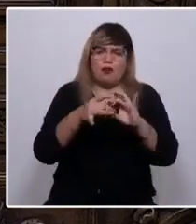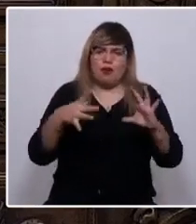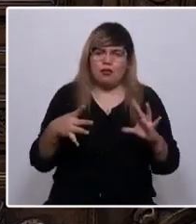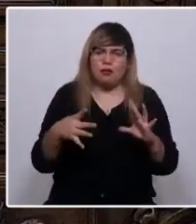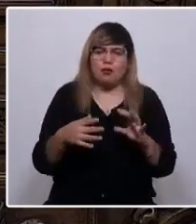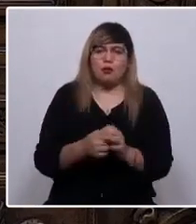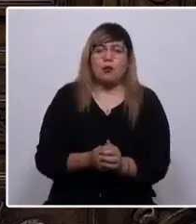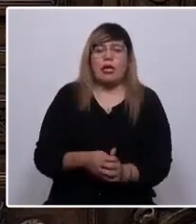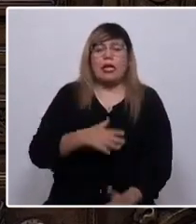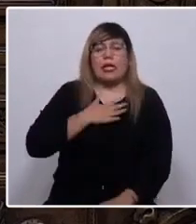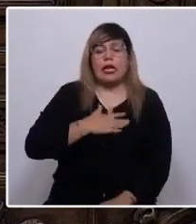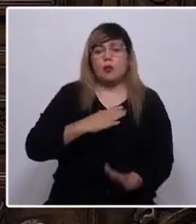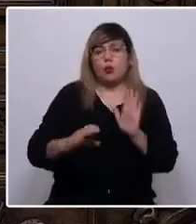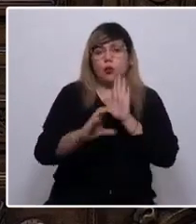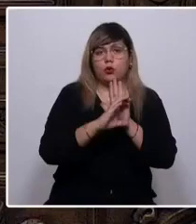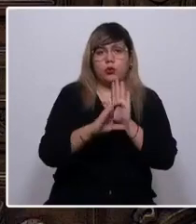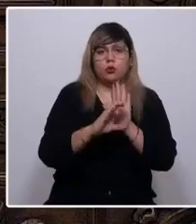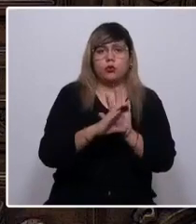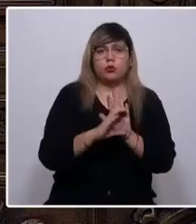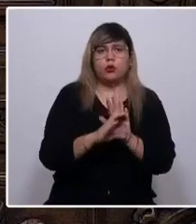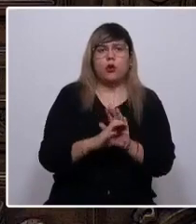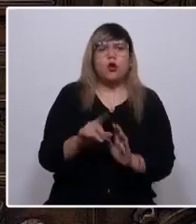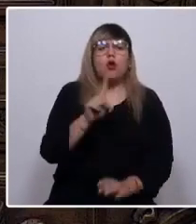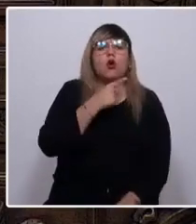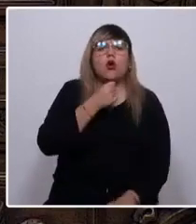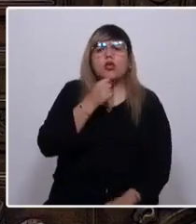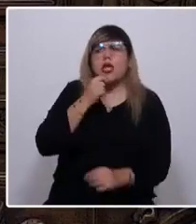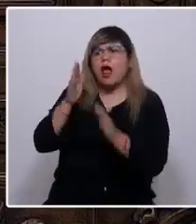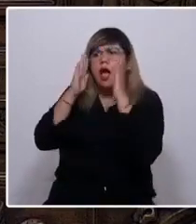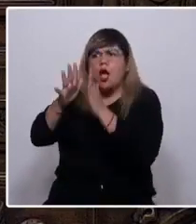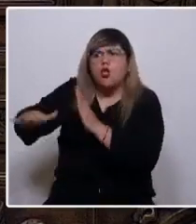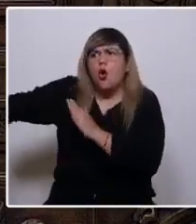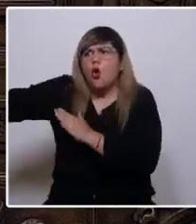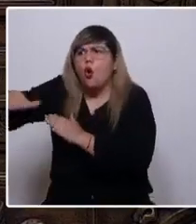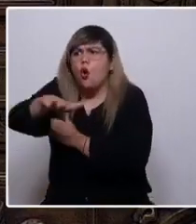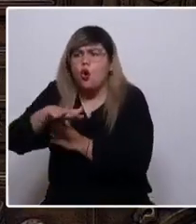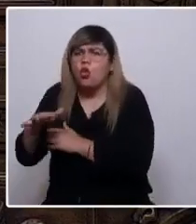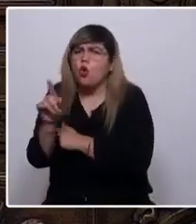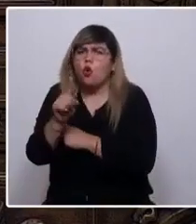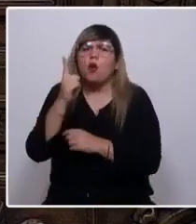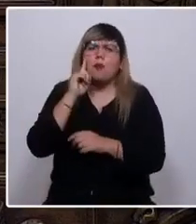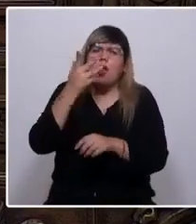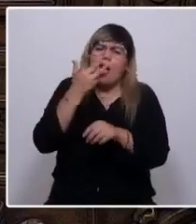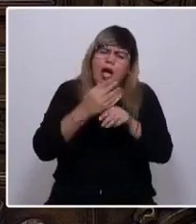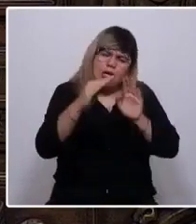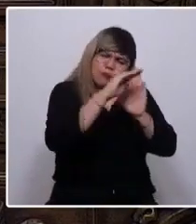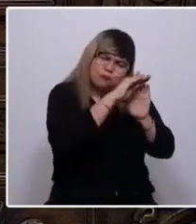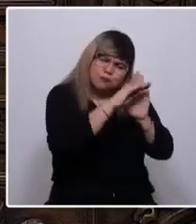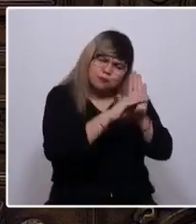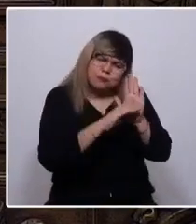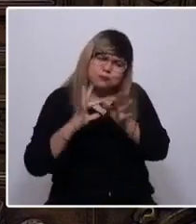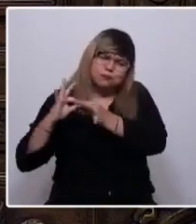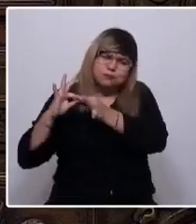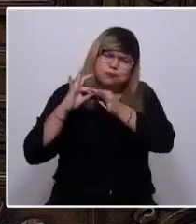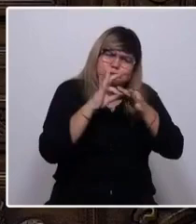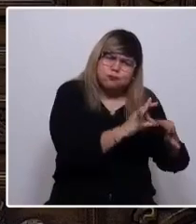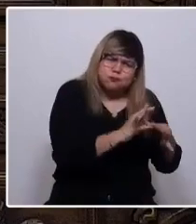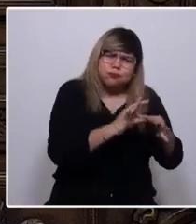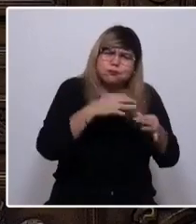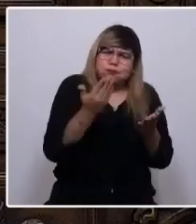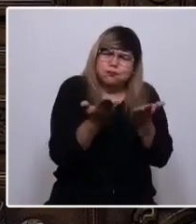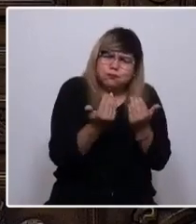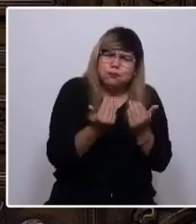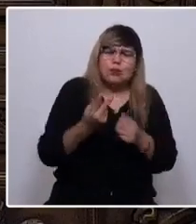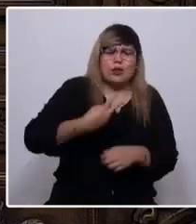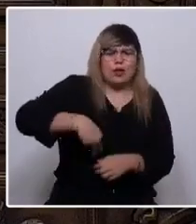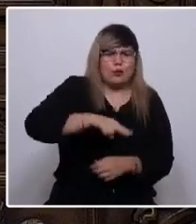Queremos una Constitución que no busque abordarlo todo, pero que contenga todas las definiciones imprescindibles que